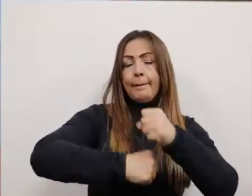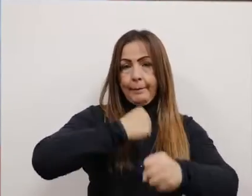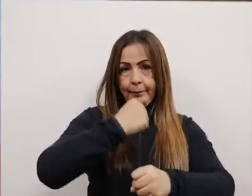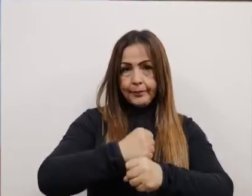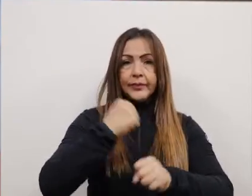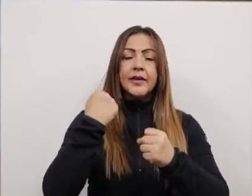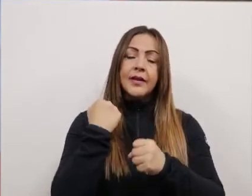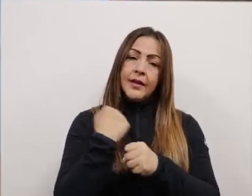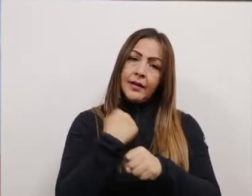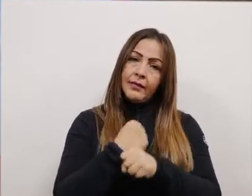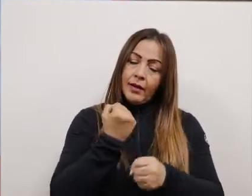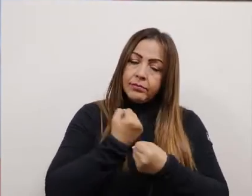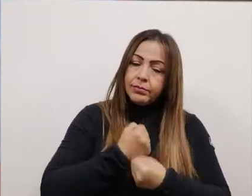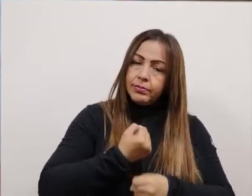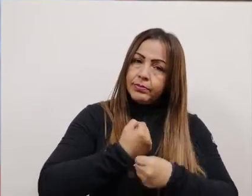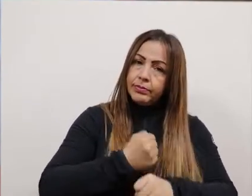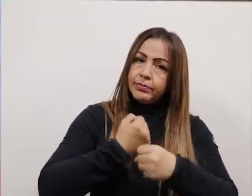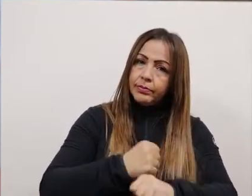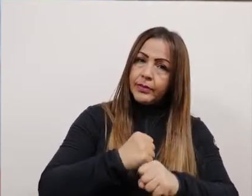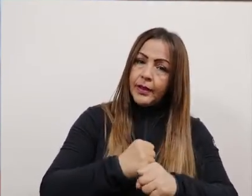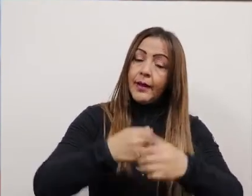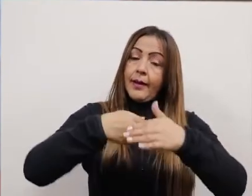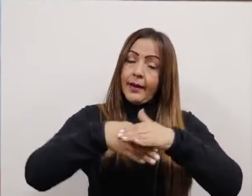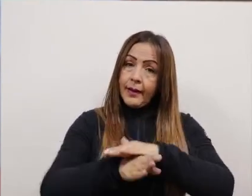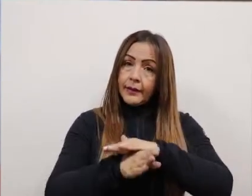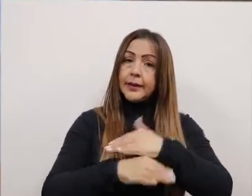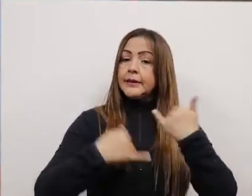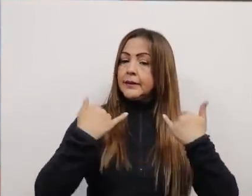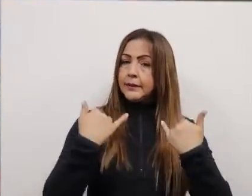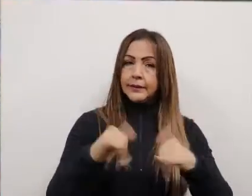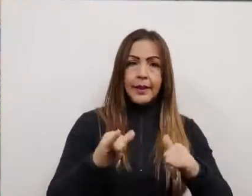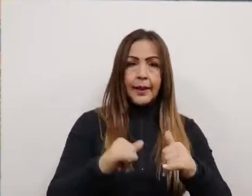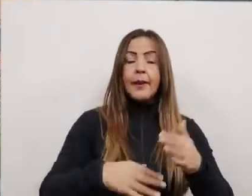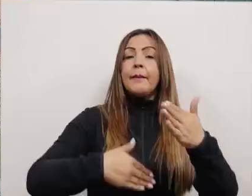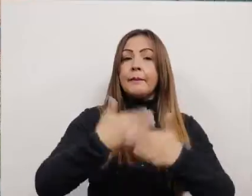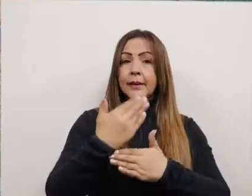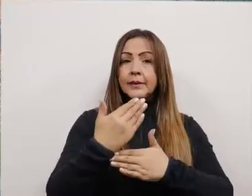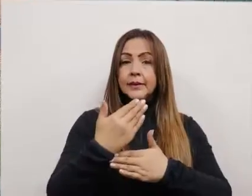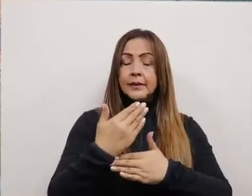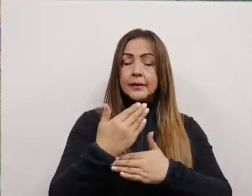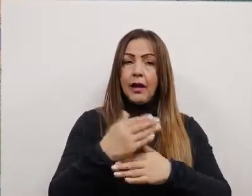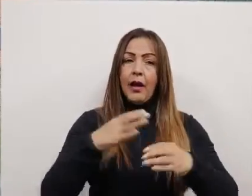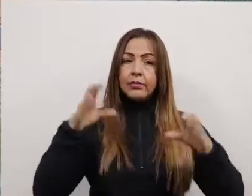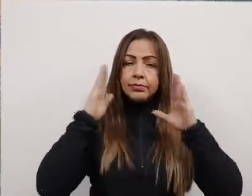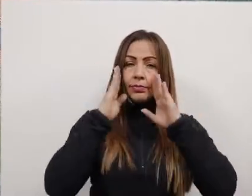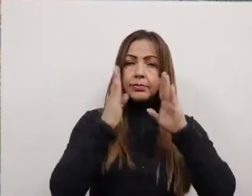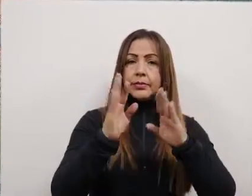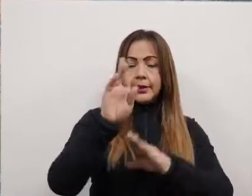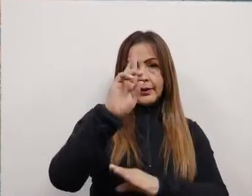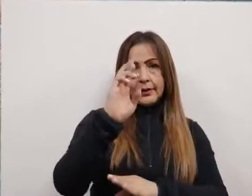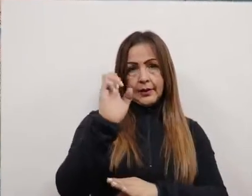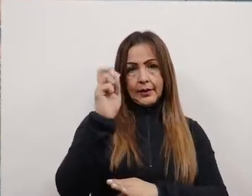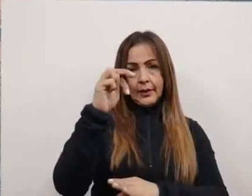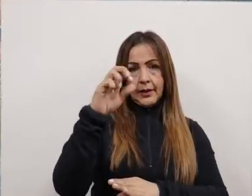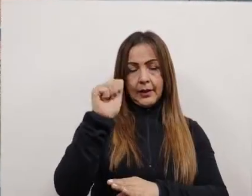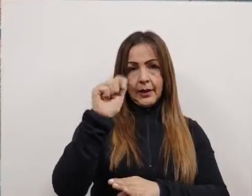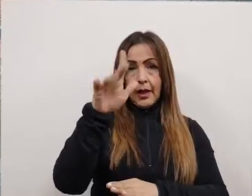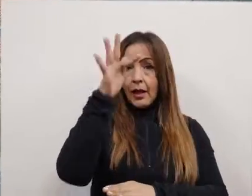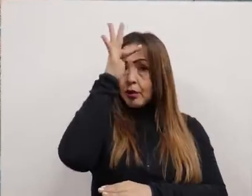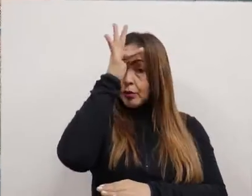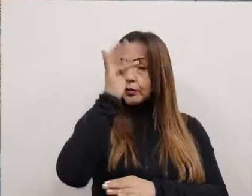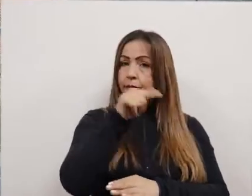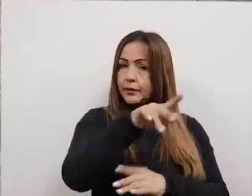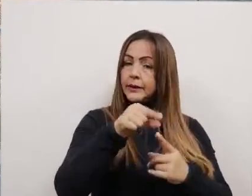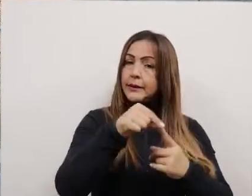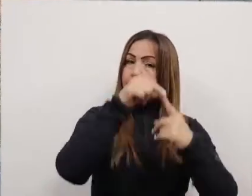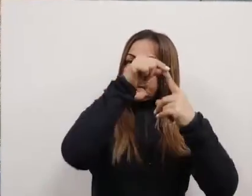Nuestro reto es continuar trabajando hartuamente para garantizar lo antes posible la entrada o operación de la unidad renal que va a atender las